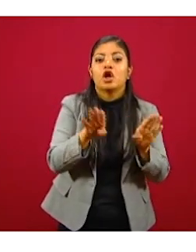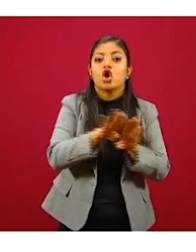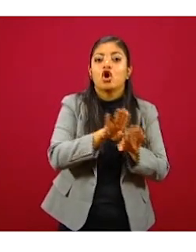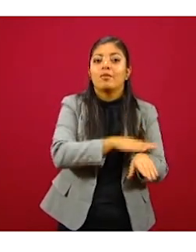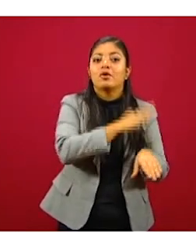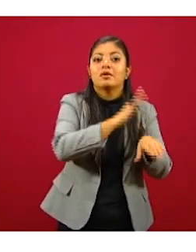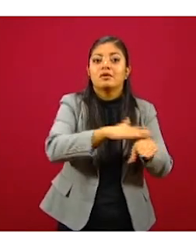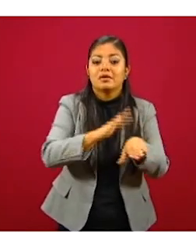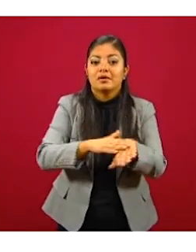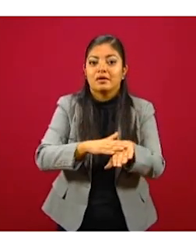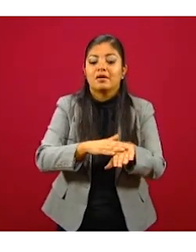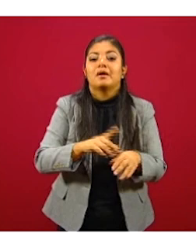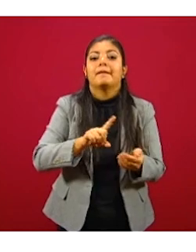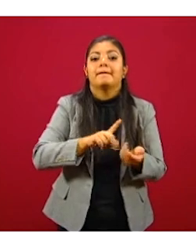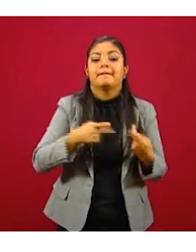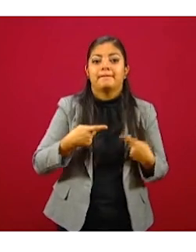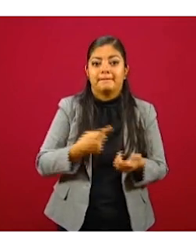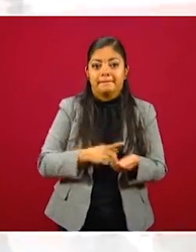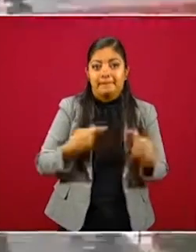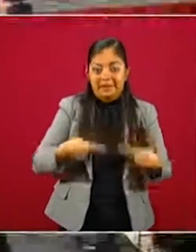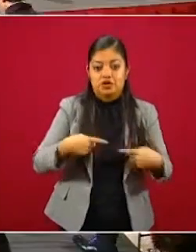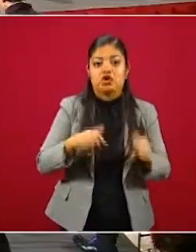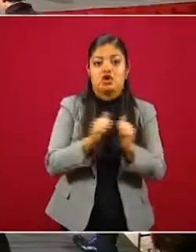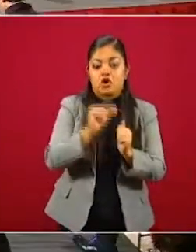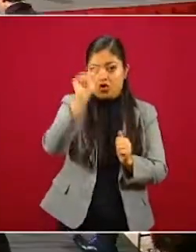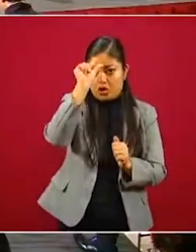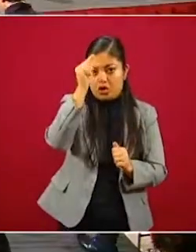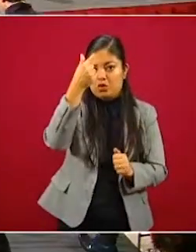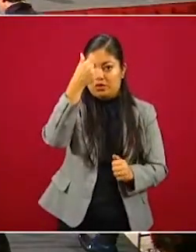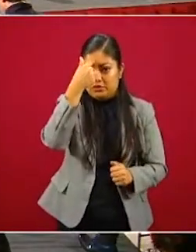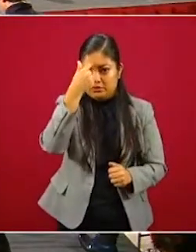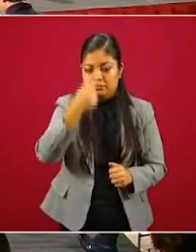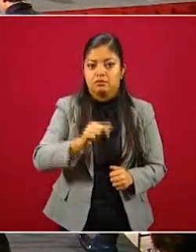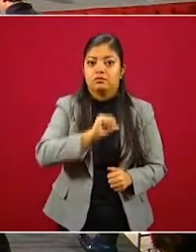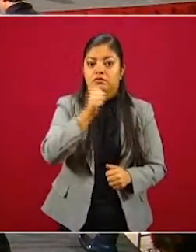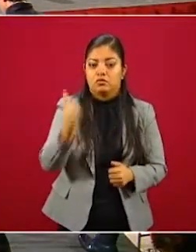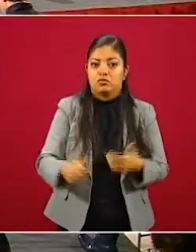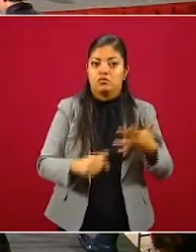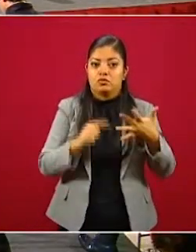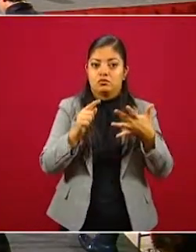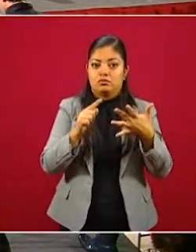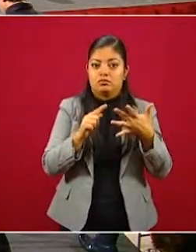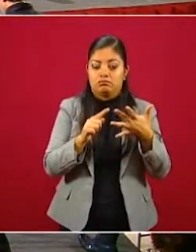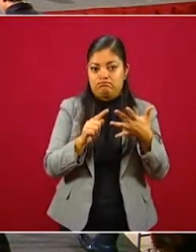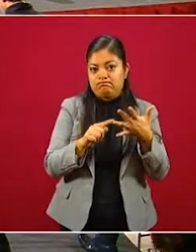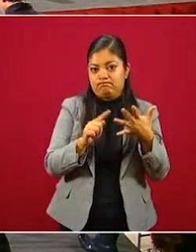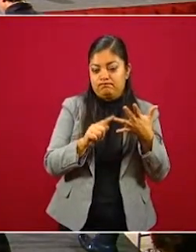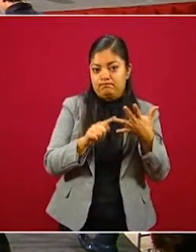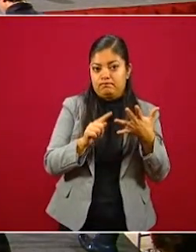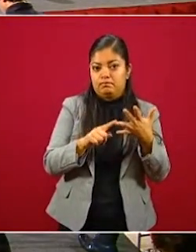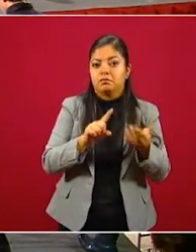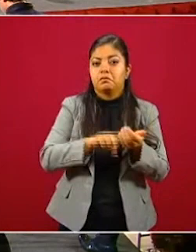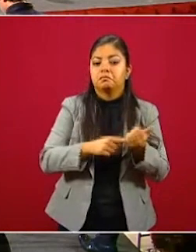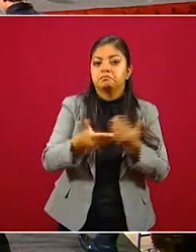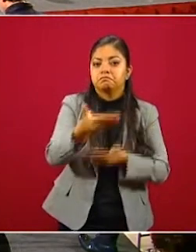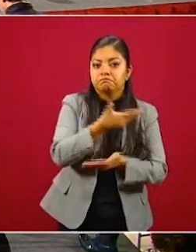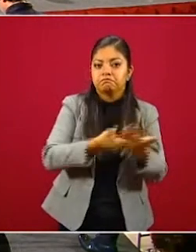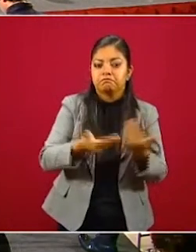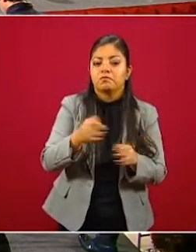para personas con autismo. Y, eh, siguiente punto, compartimos, eh, contenidos de